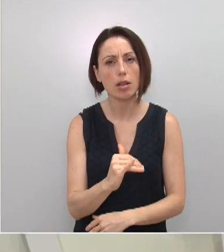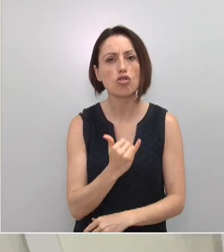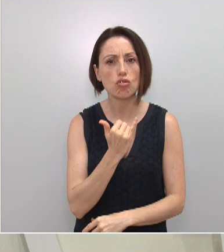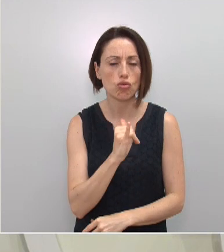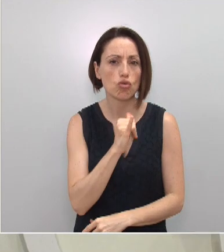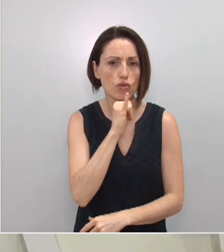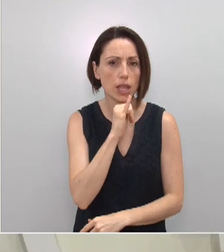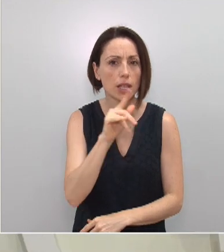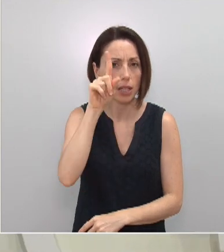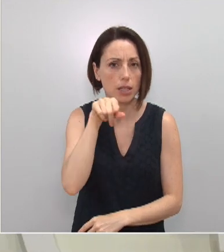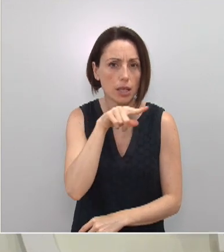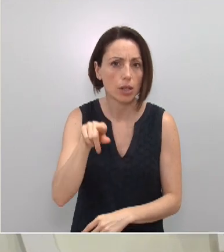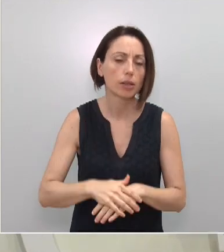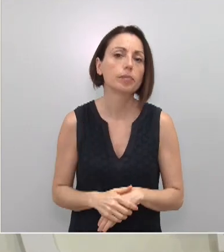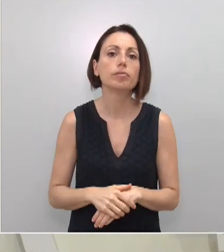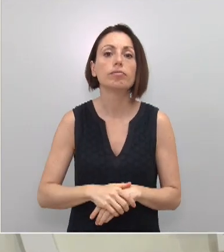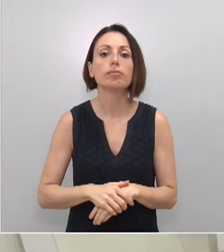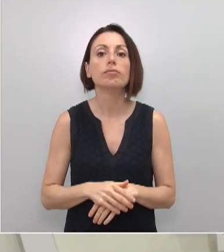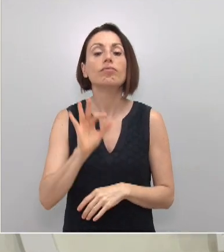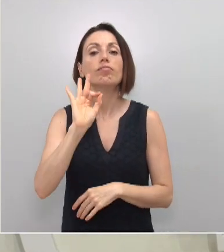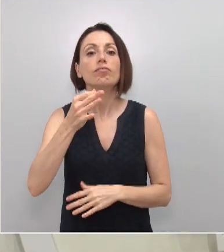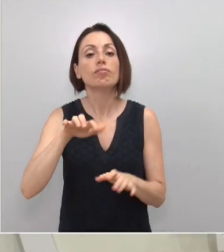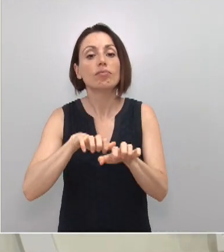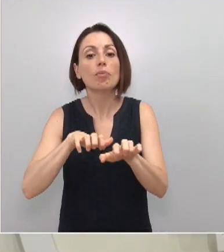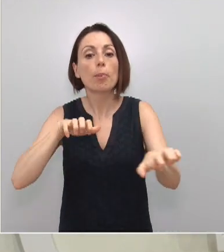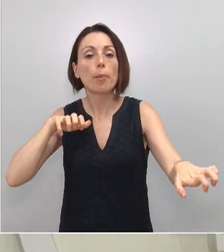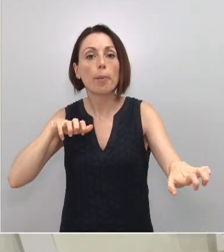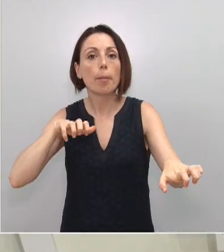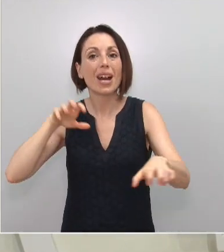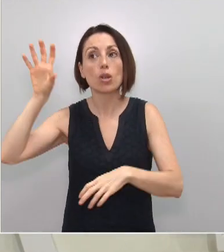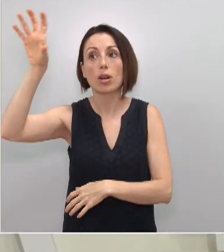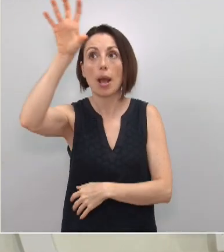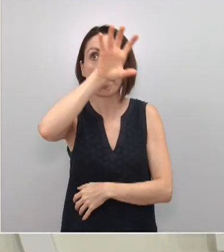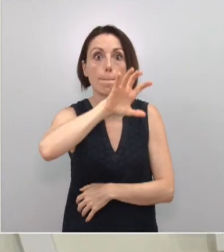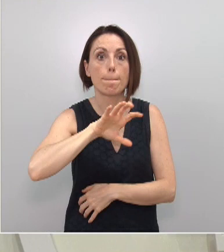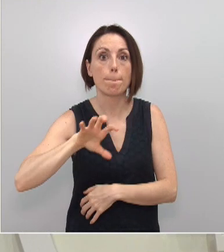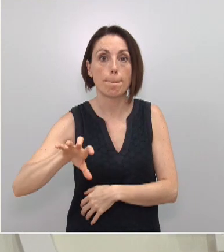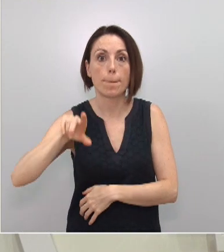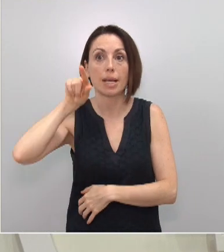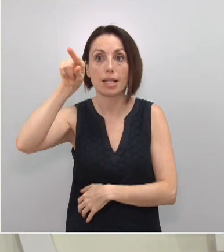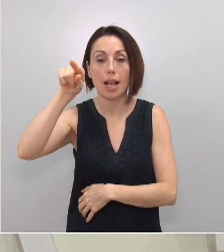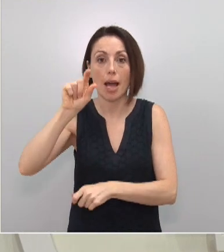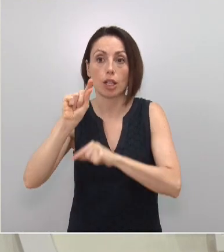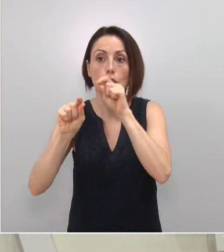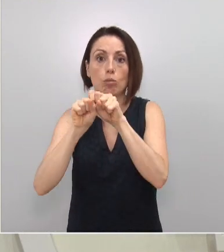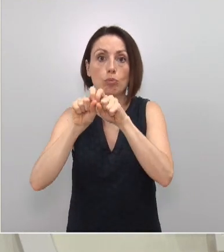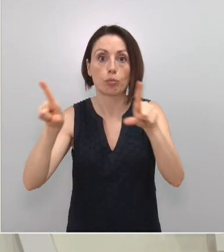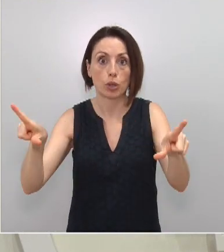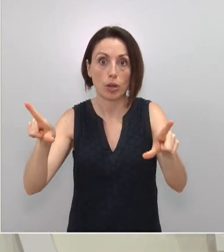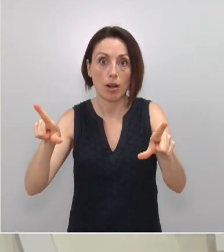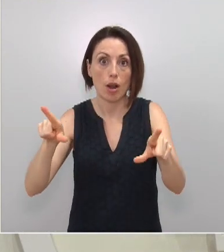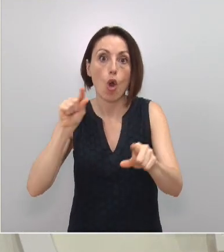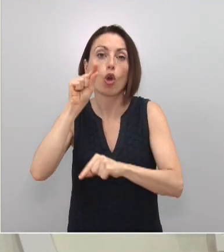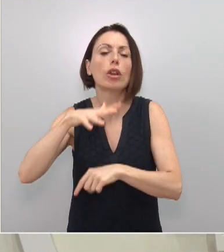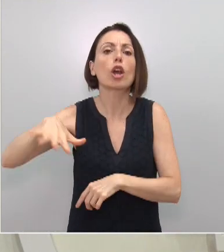Bueno, es cierto que la inmensa mayoría ahora mismo de los países en los que hay un foco de contagio están en América.